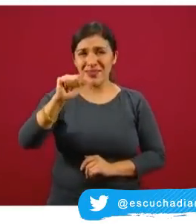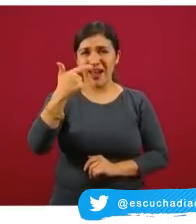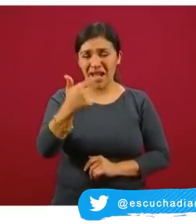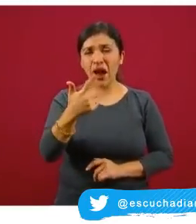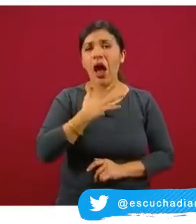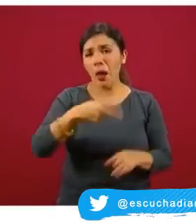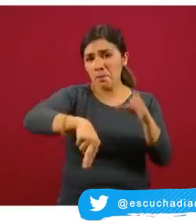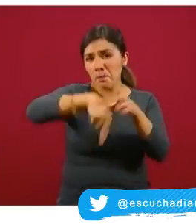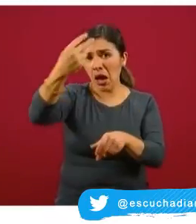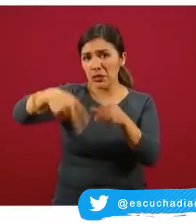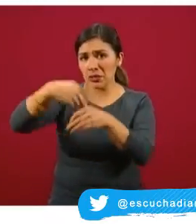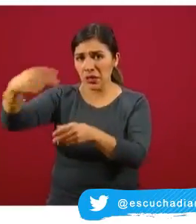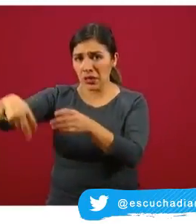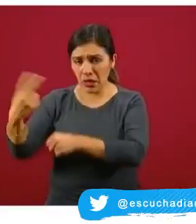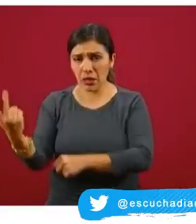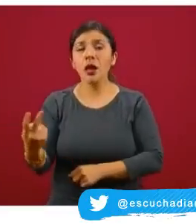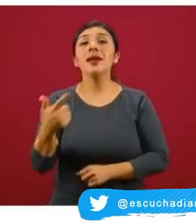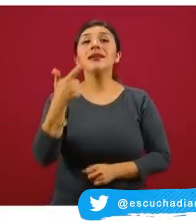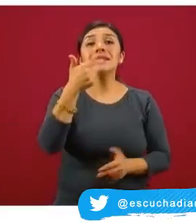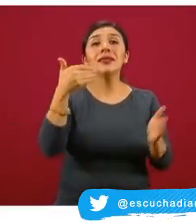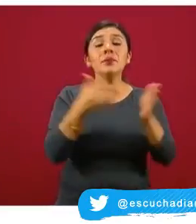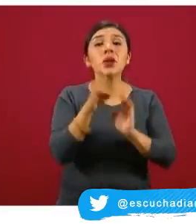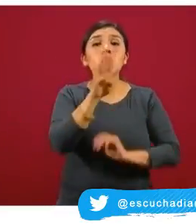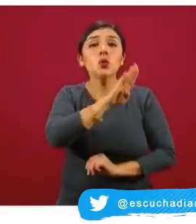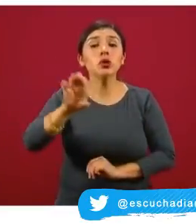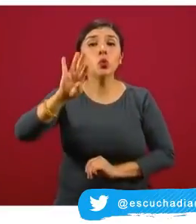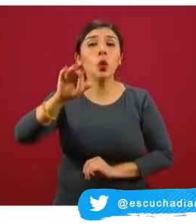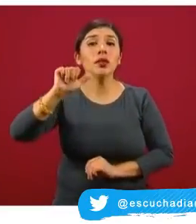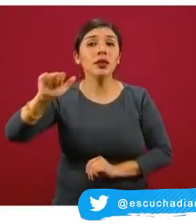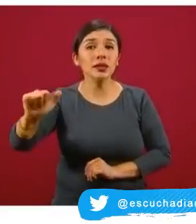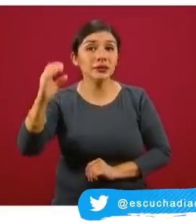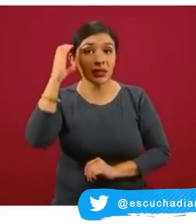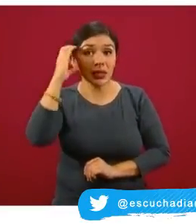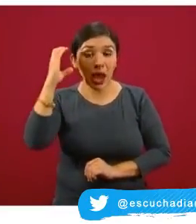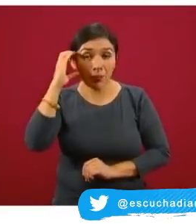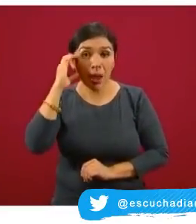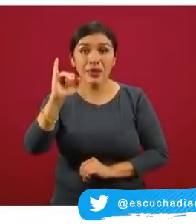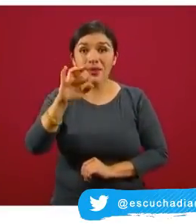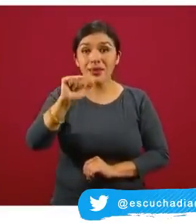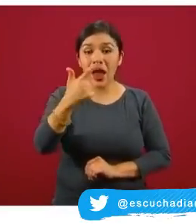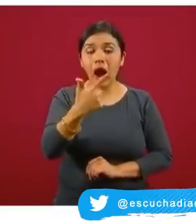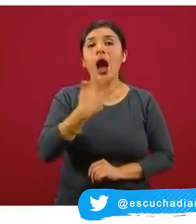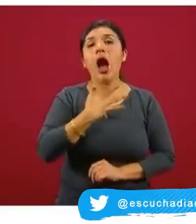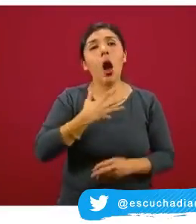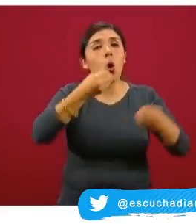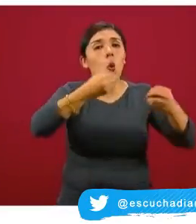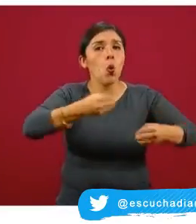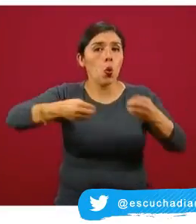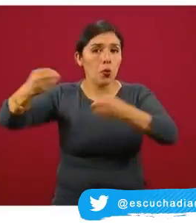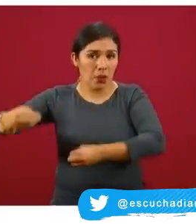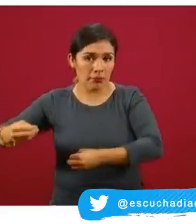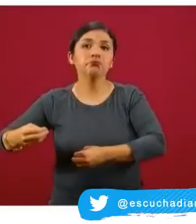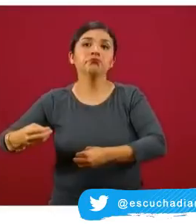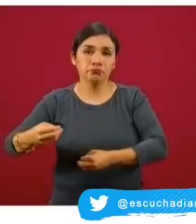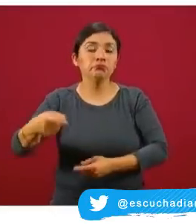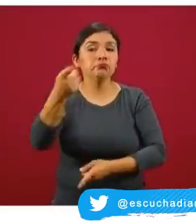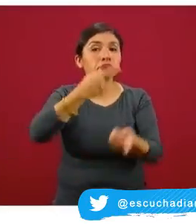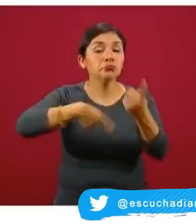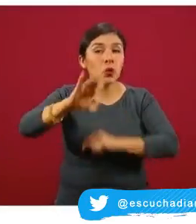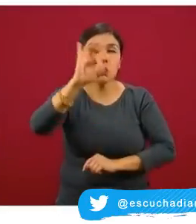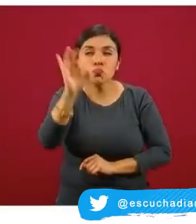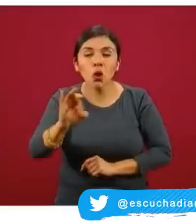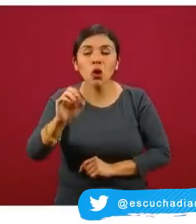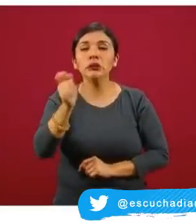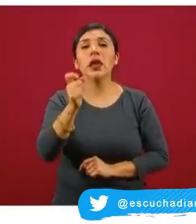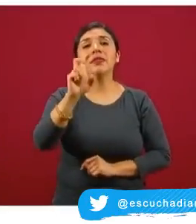disponibles y que 7 mil 946 camas IRAJ están ocupadas, por lo tanto el porcentaje de ocupación